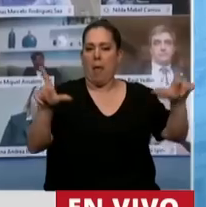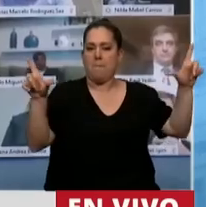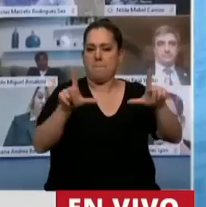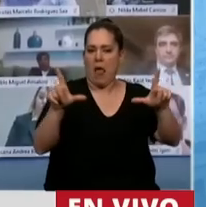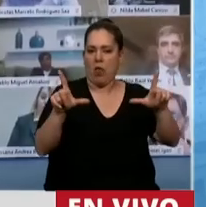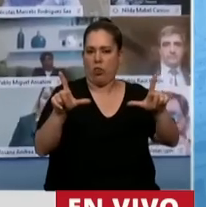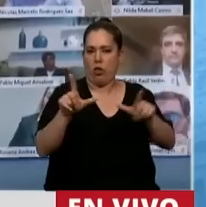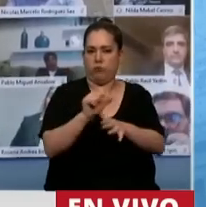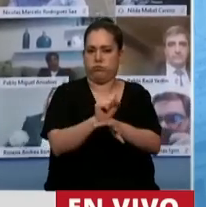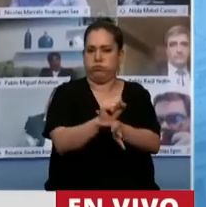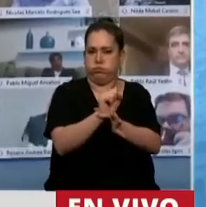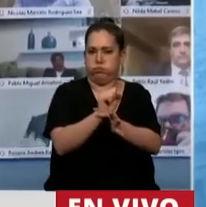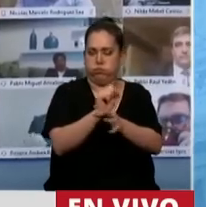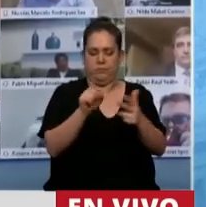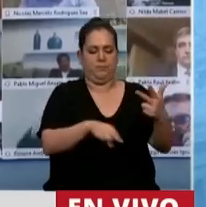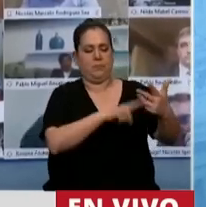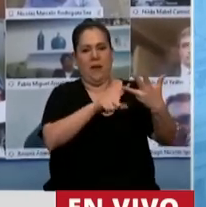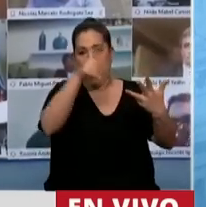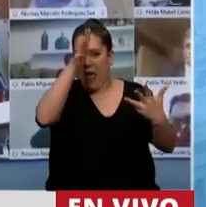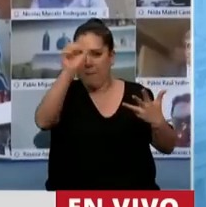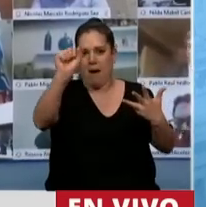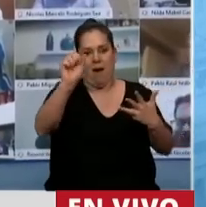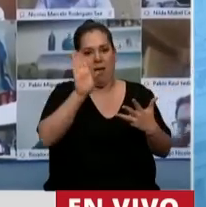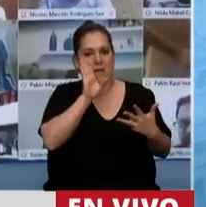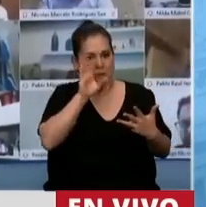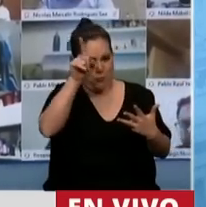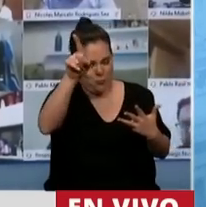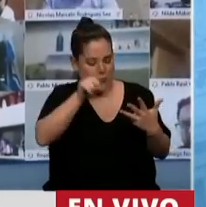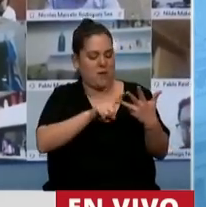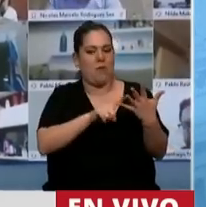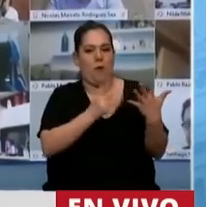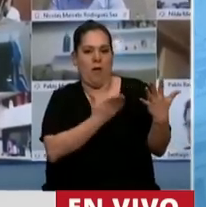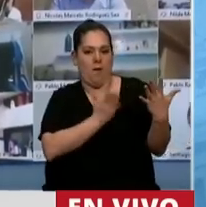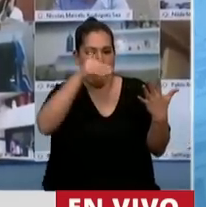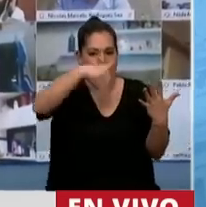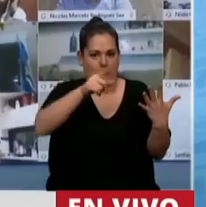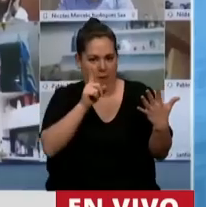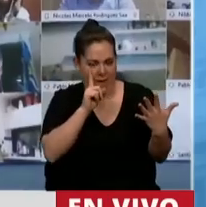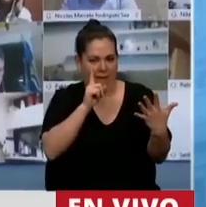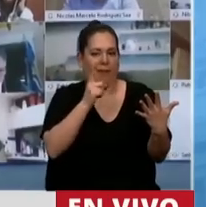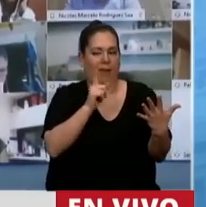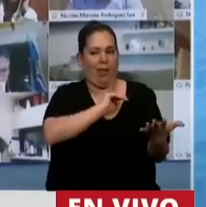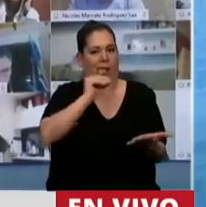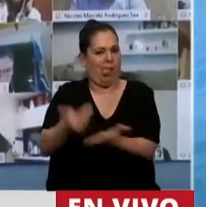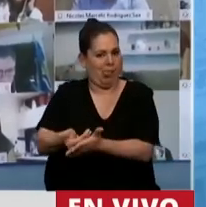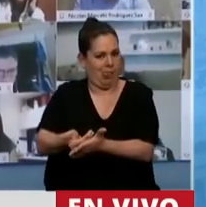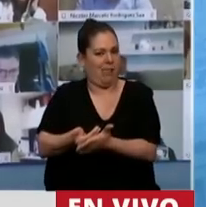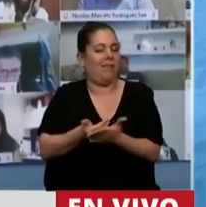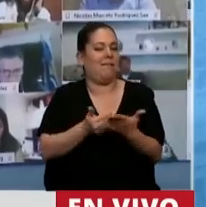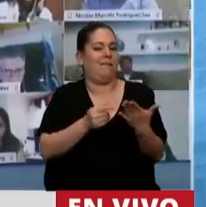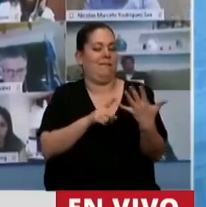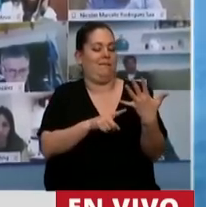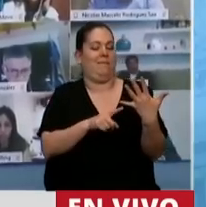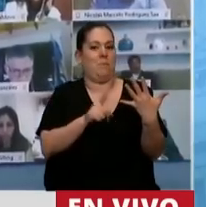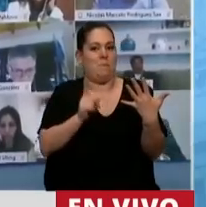comunicación, más la embajada norteamericana, más el FMI que le financió al final, en la debacle